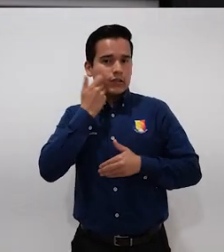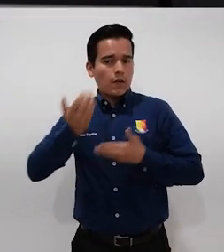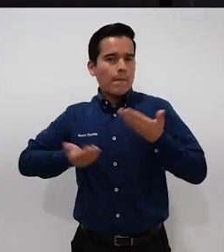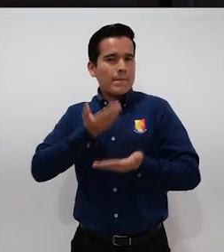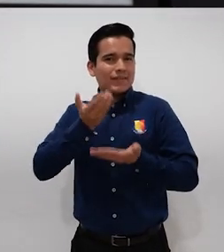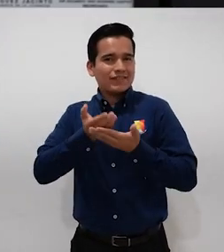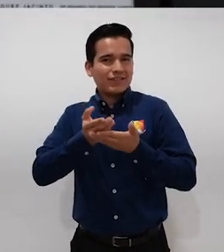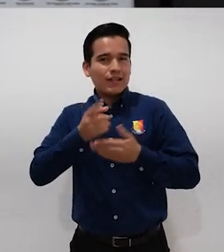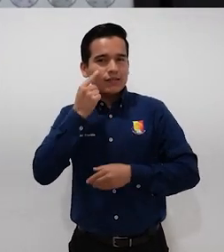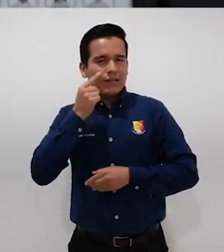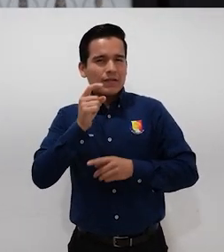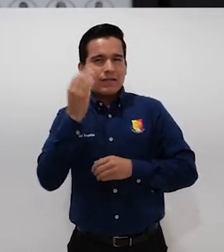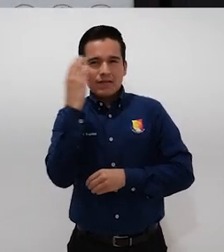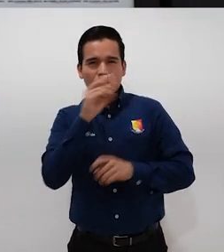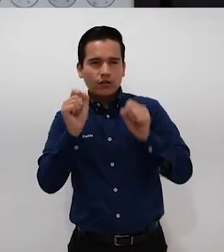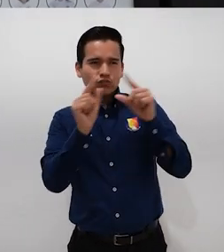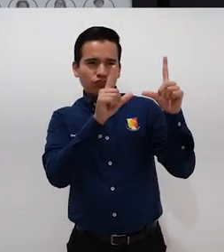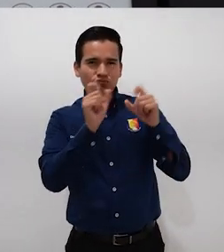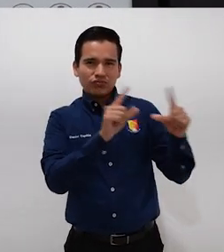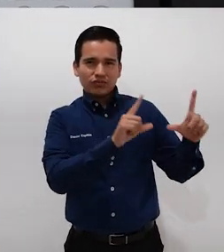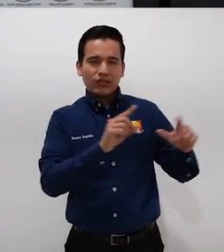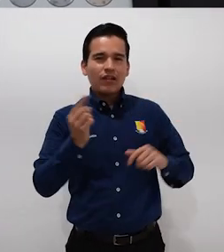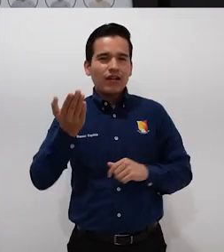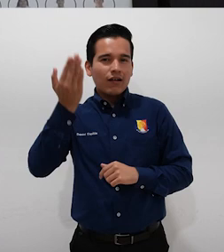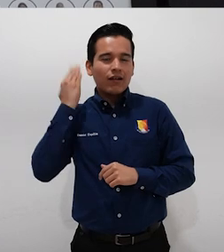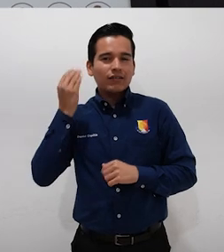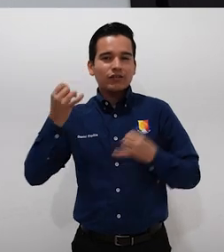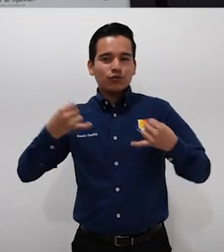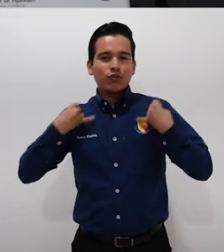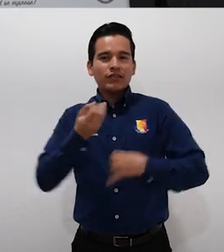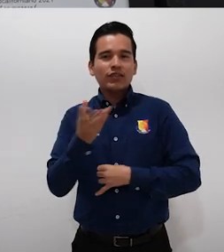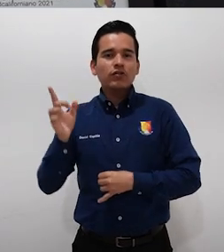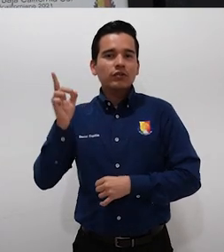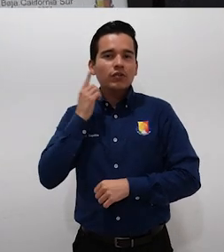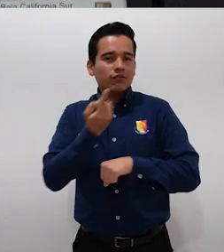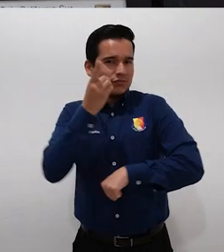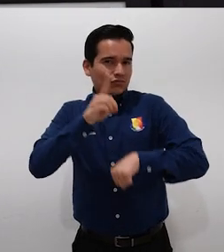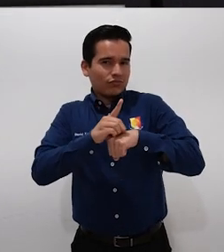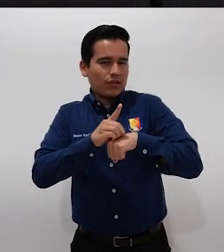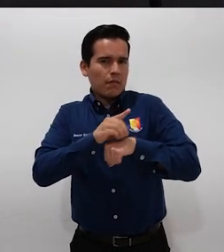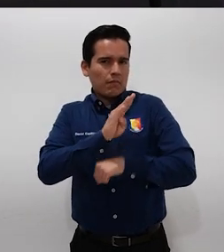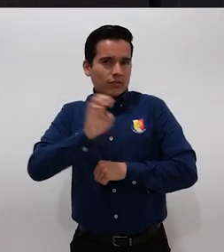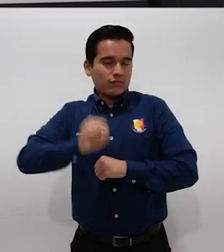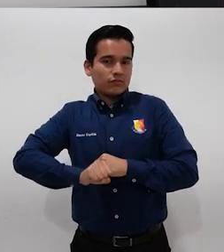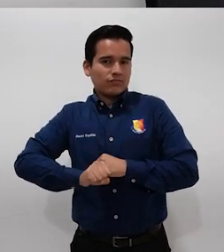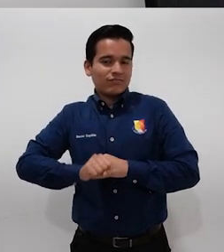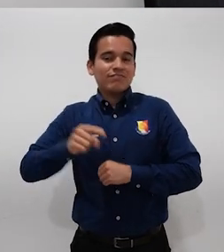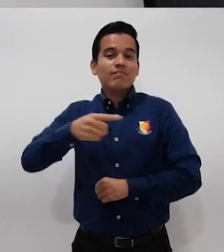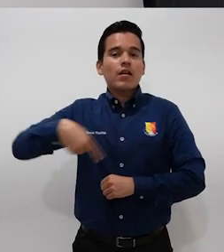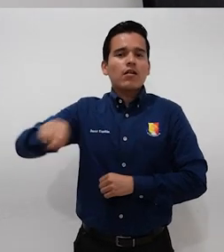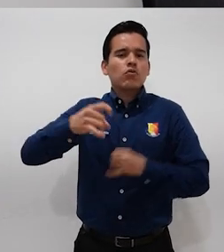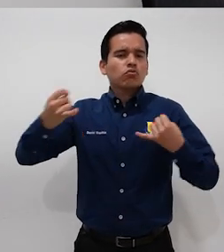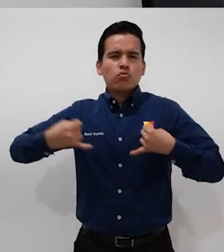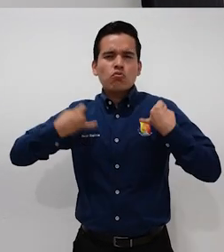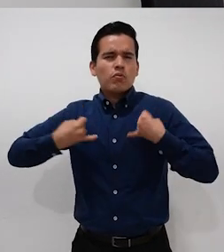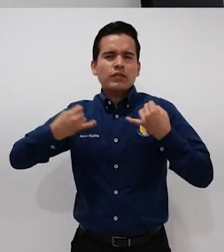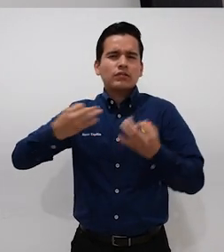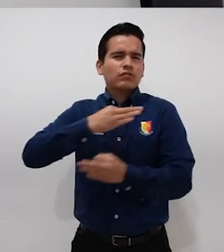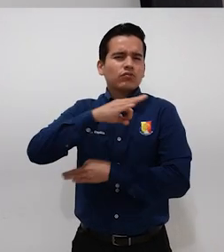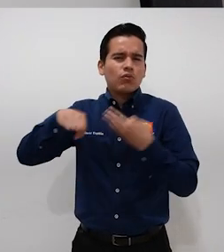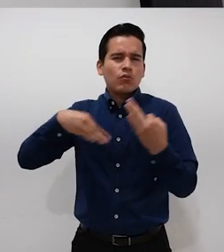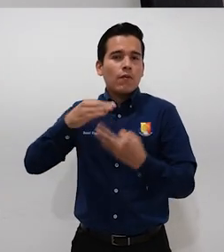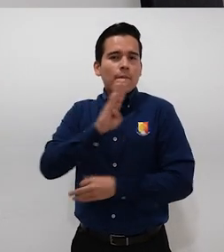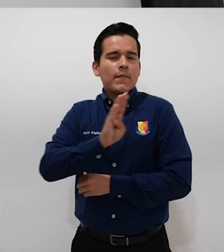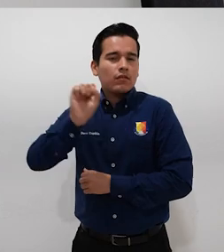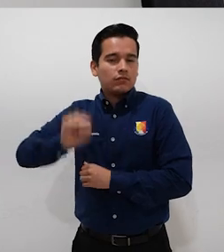la Galería del Parlamento de la Juventud Sudcaliforniana. Esta se realiza con jóvenes de todo Baja California